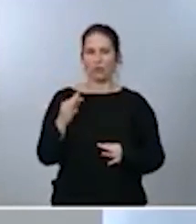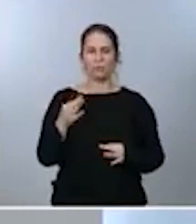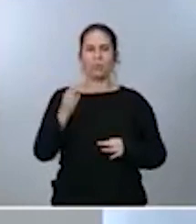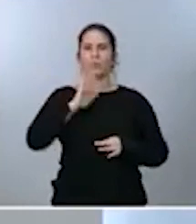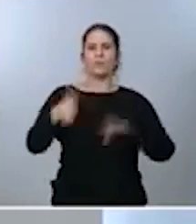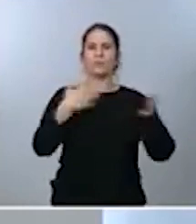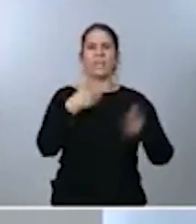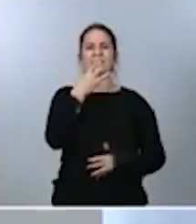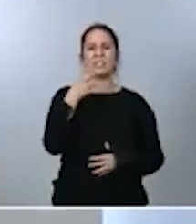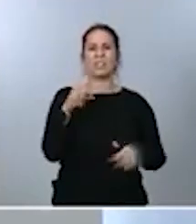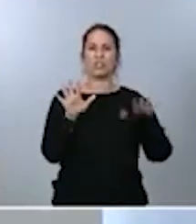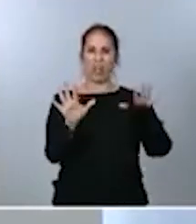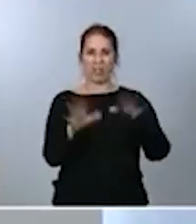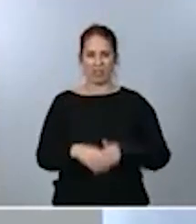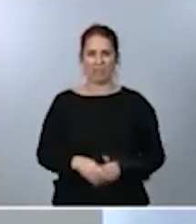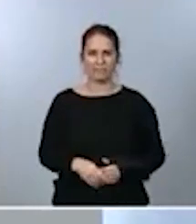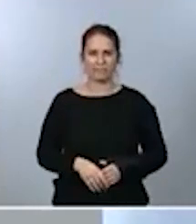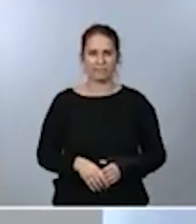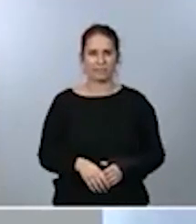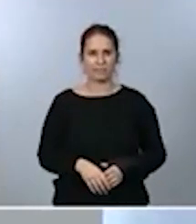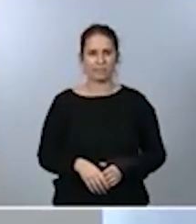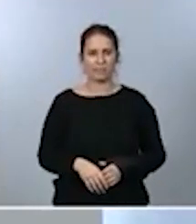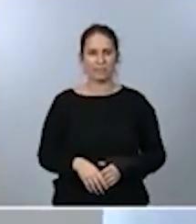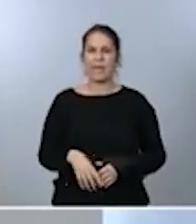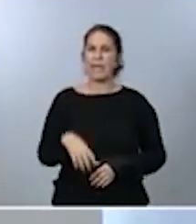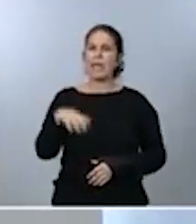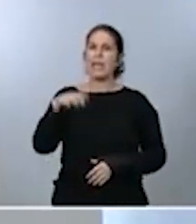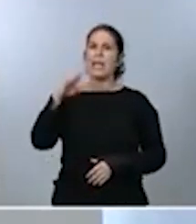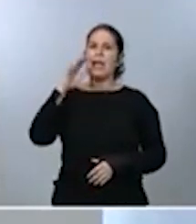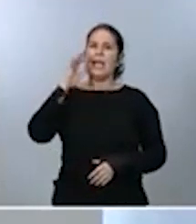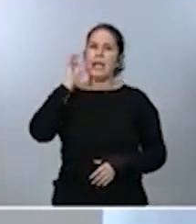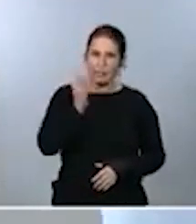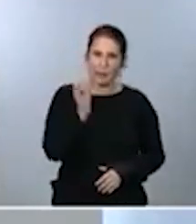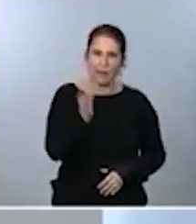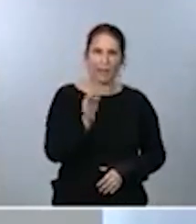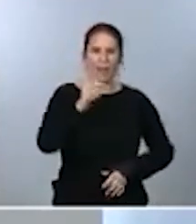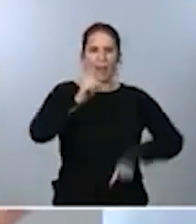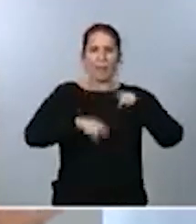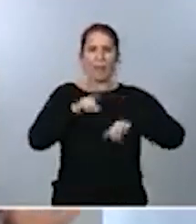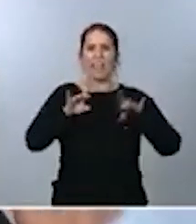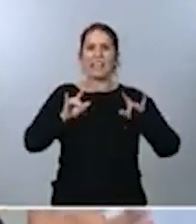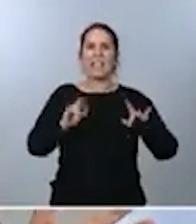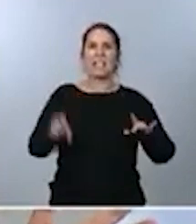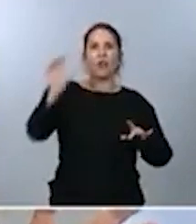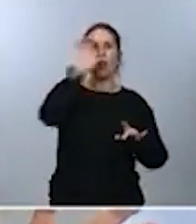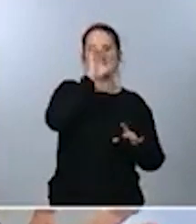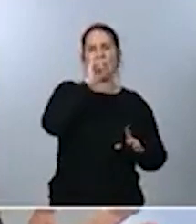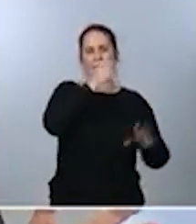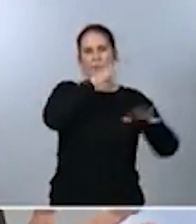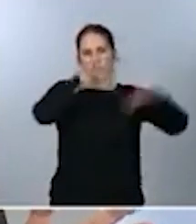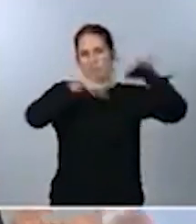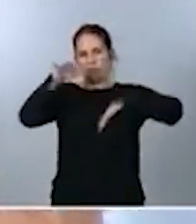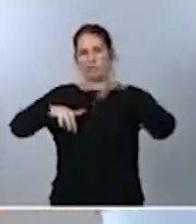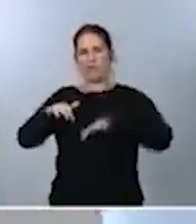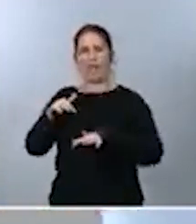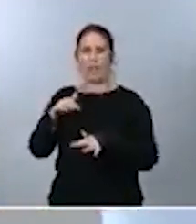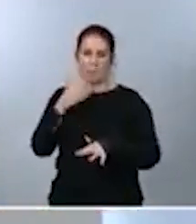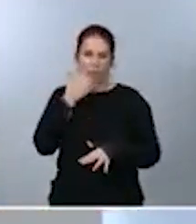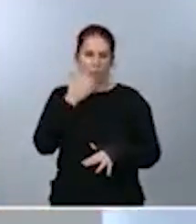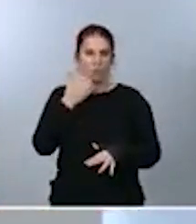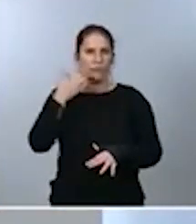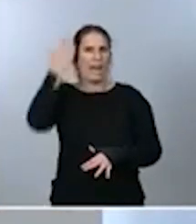casos por 100.000 habitantes. Es verdad que con diferencias importantes en función de los territorios. Territorios con incidencias muy altas, como la Comunidad de Navarra.